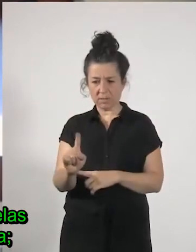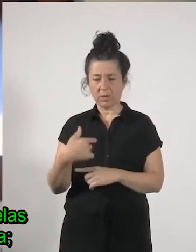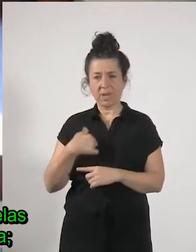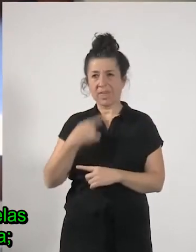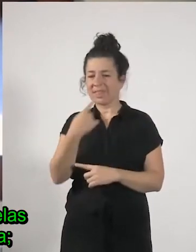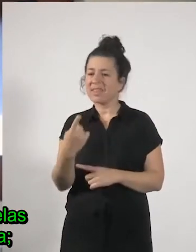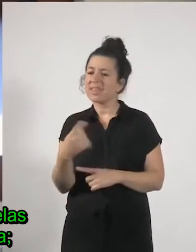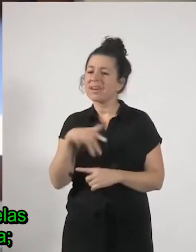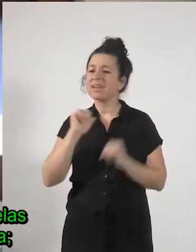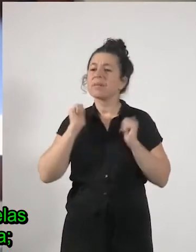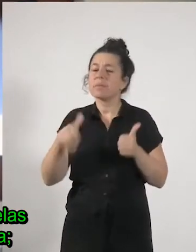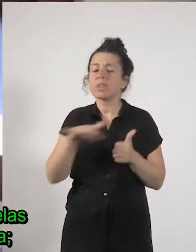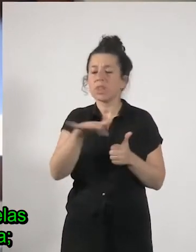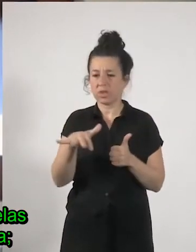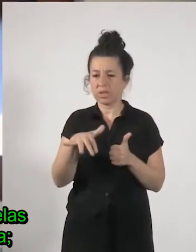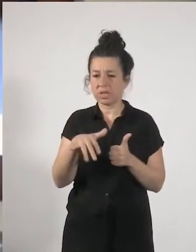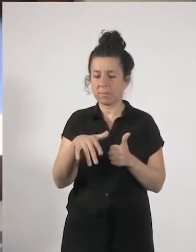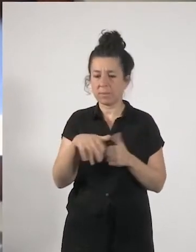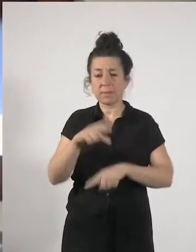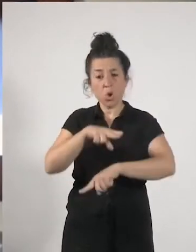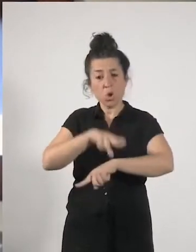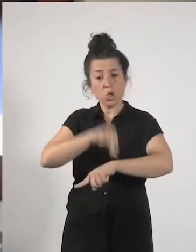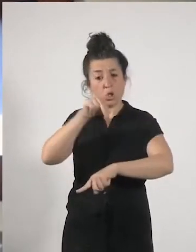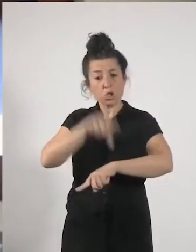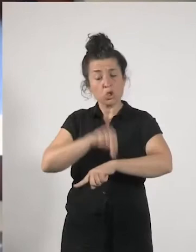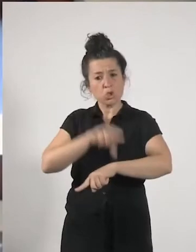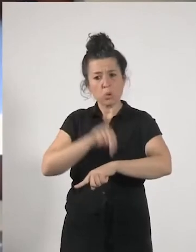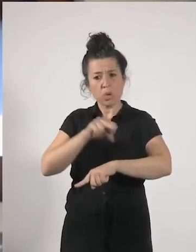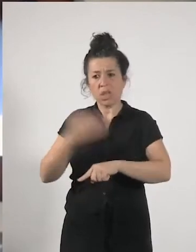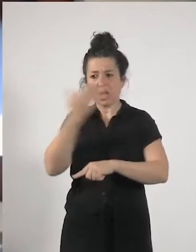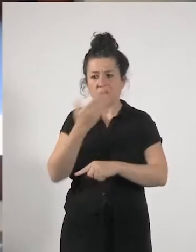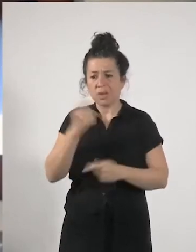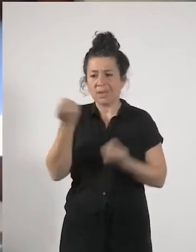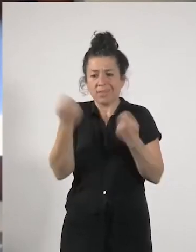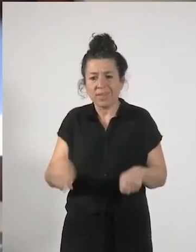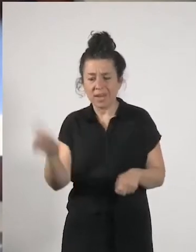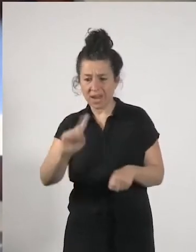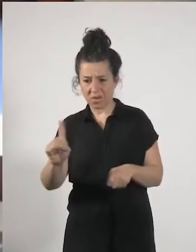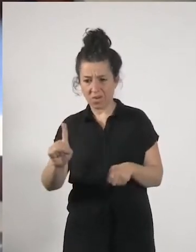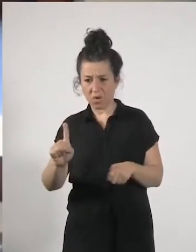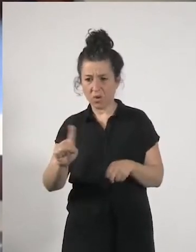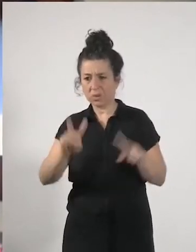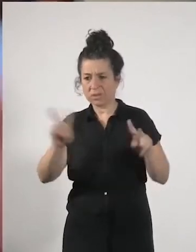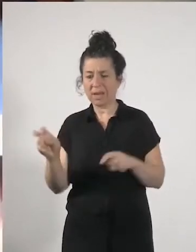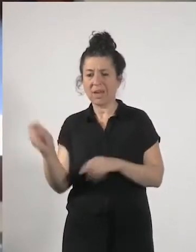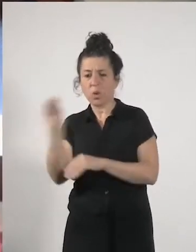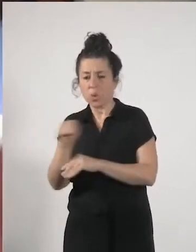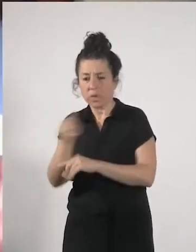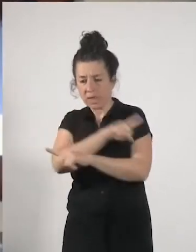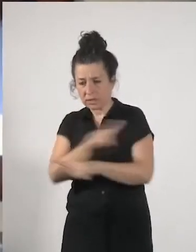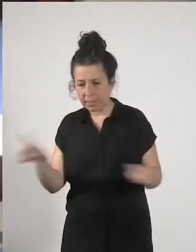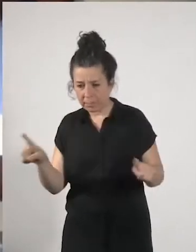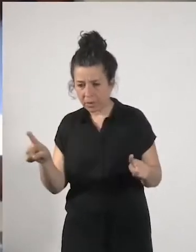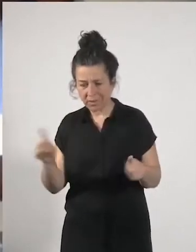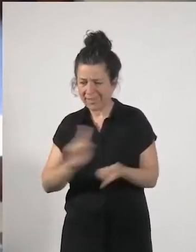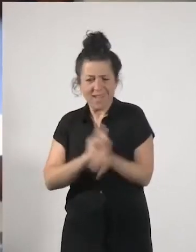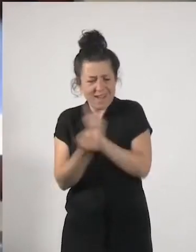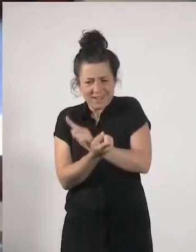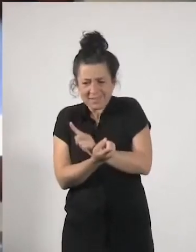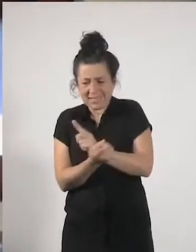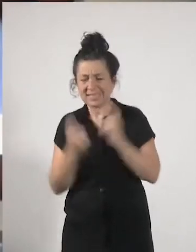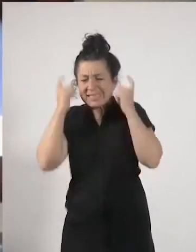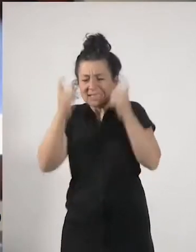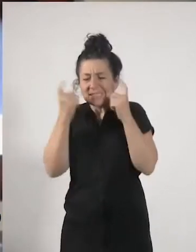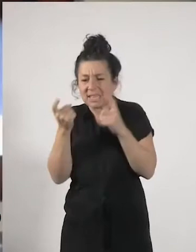ni los servicios de cuidado nunca no sé al revés se intentó reforzar han tenido problemas que podríamos